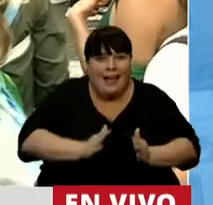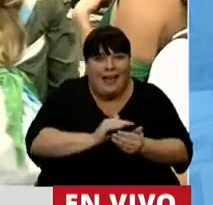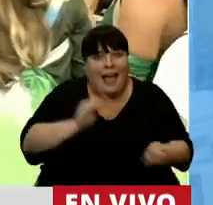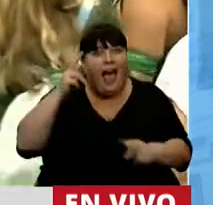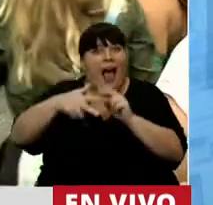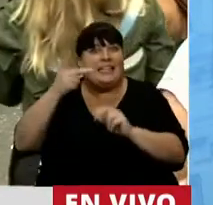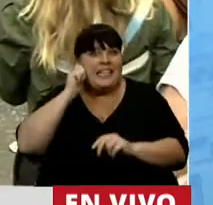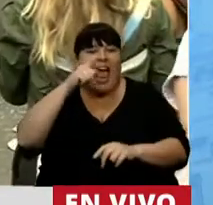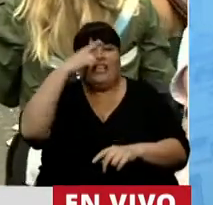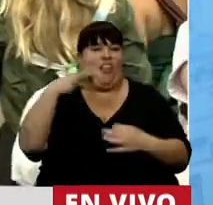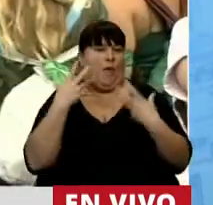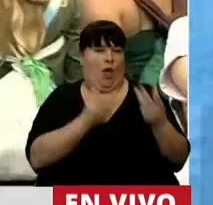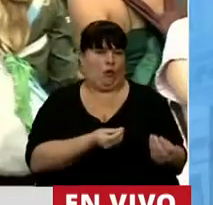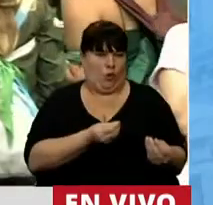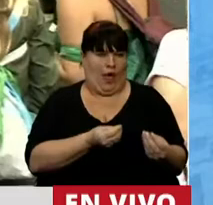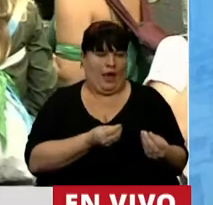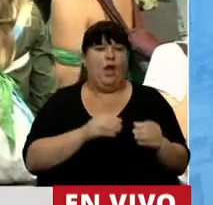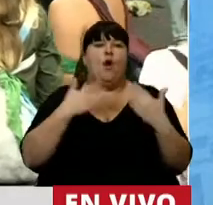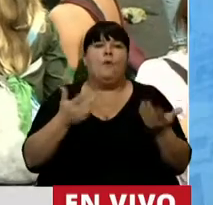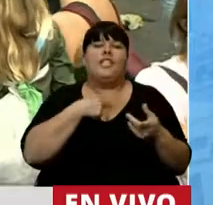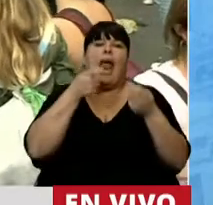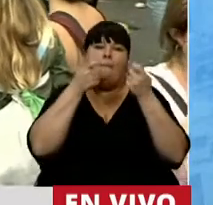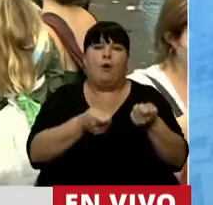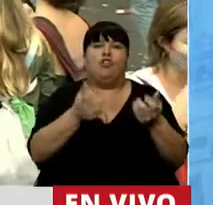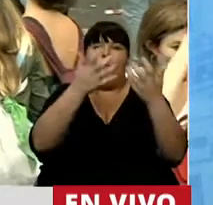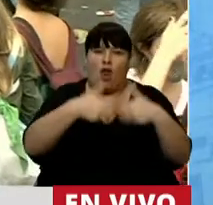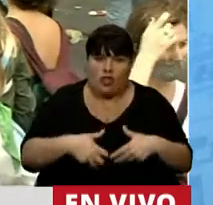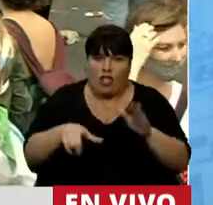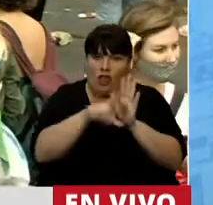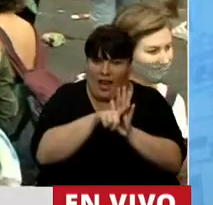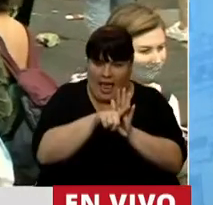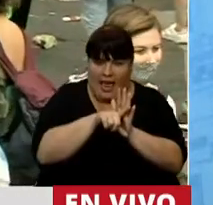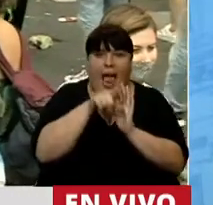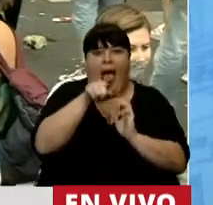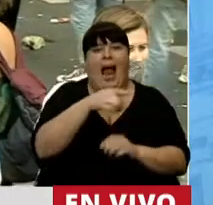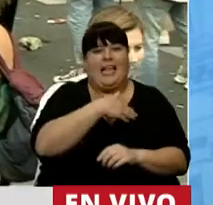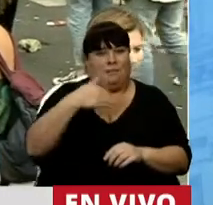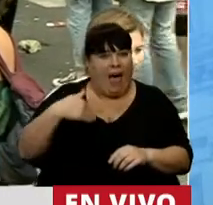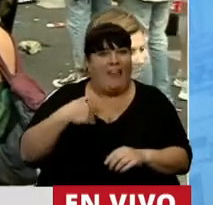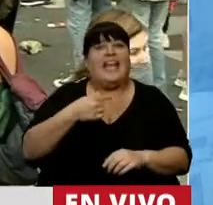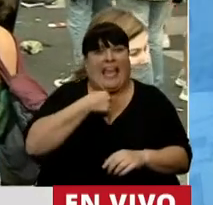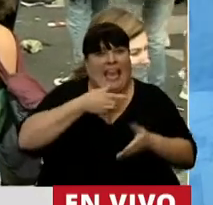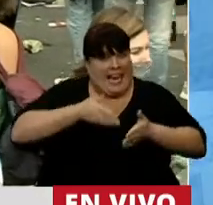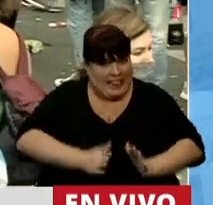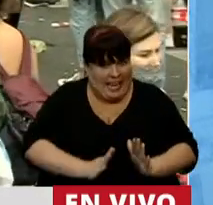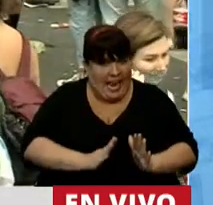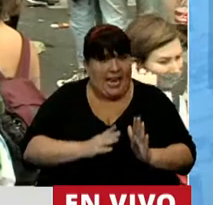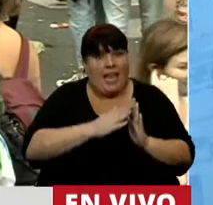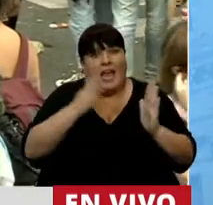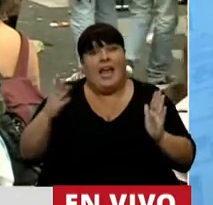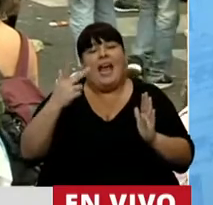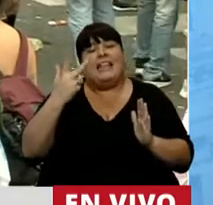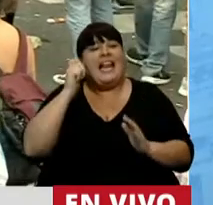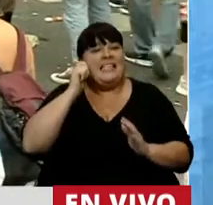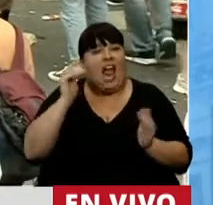es que el Estado tiene que estar presente. Y por eso queremos acompañar con este proyecto de ley a esas maternidades deseadas durante los 3